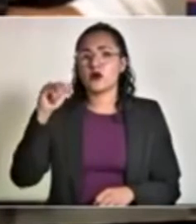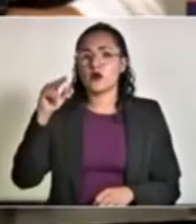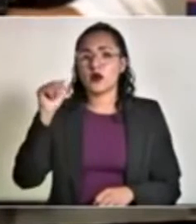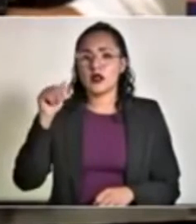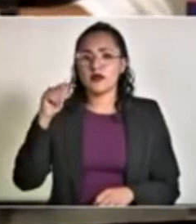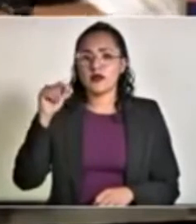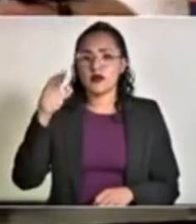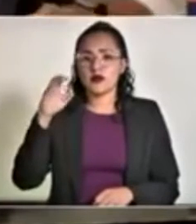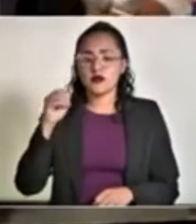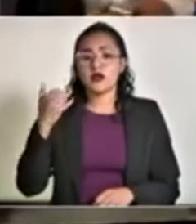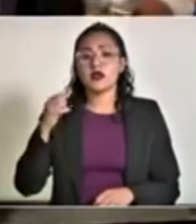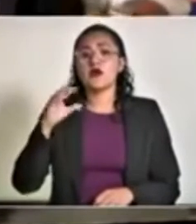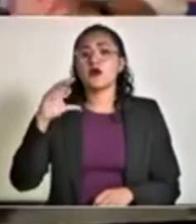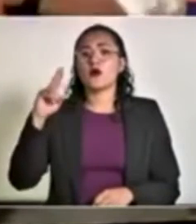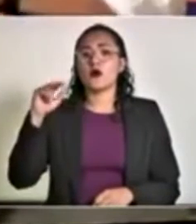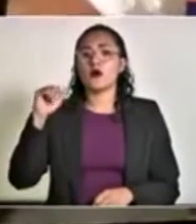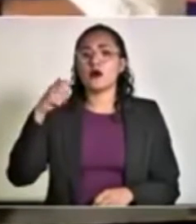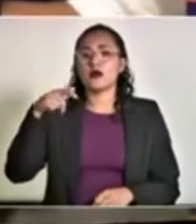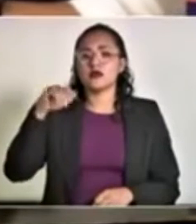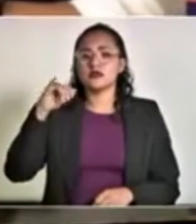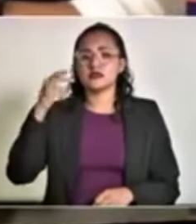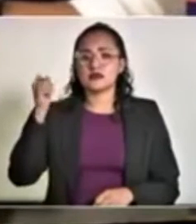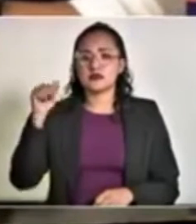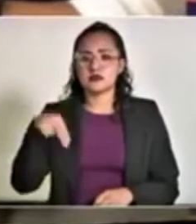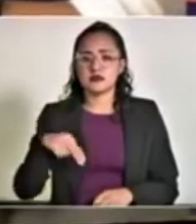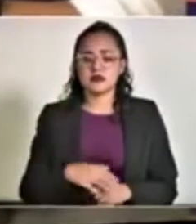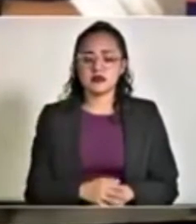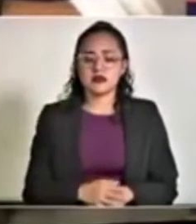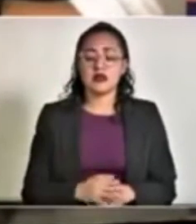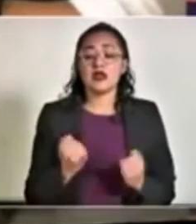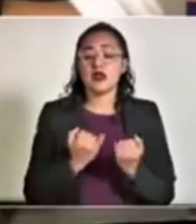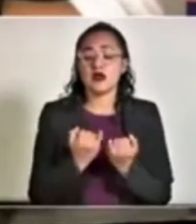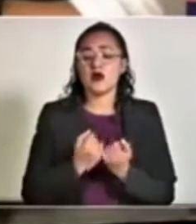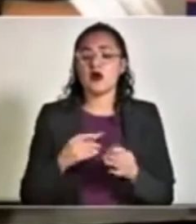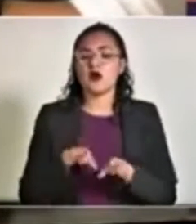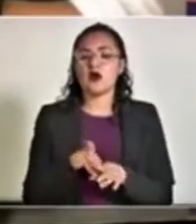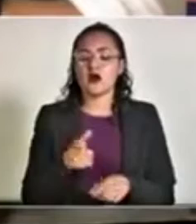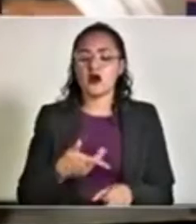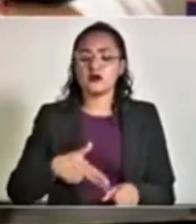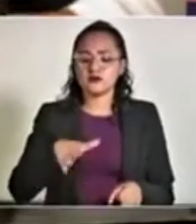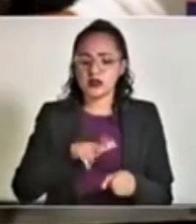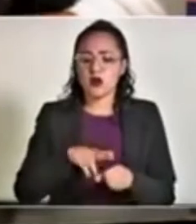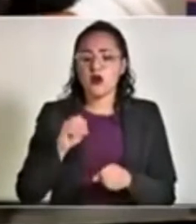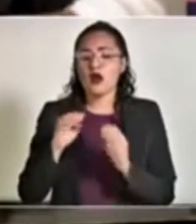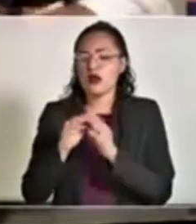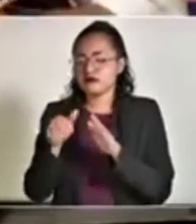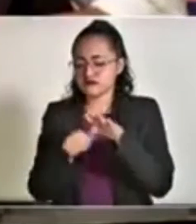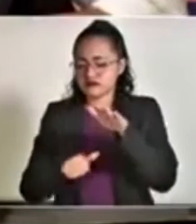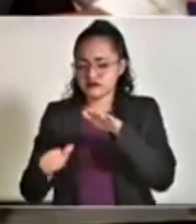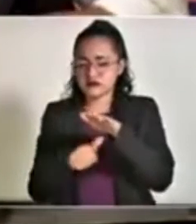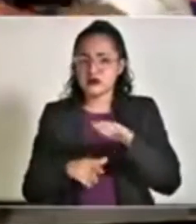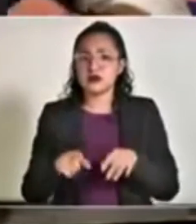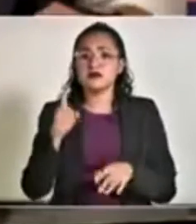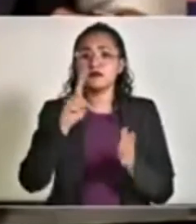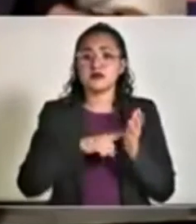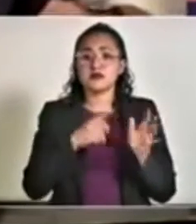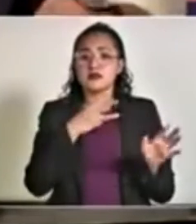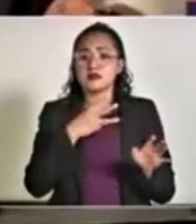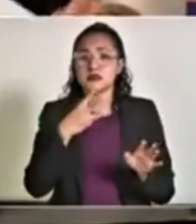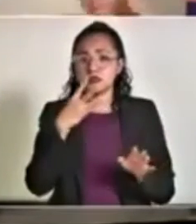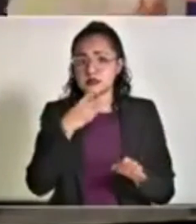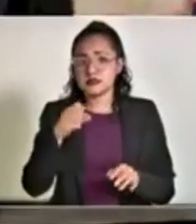Cuautinchan. Los casos activos, incluyendo ambulatorios y hospitalizados, son 1,306